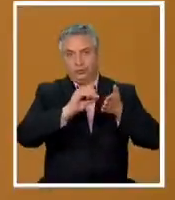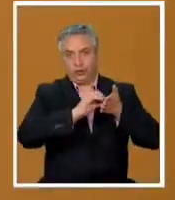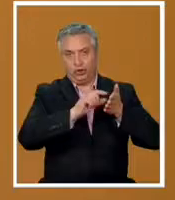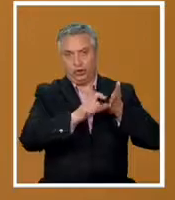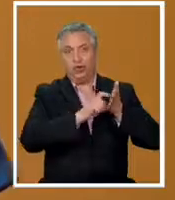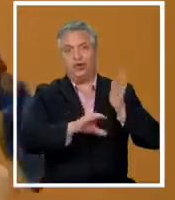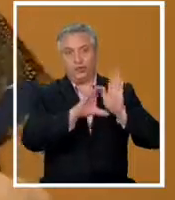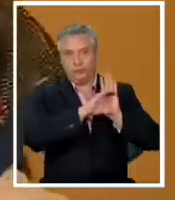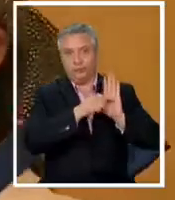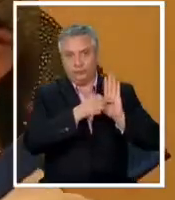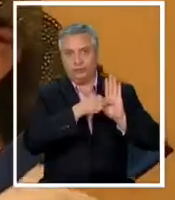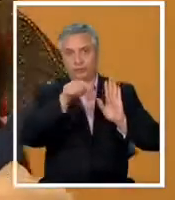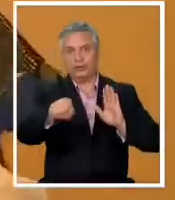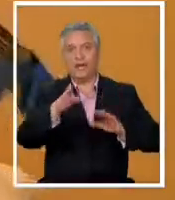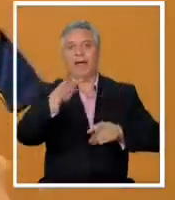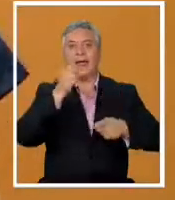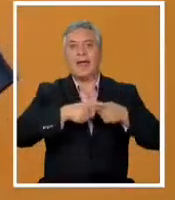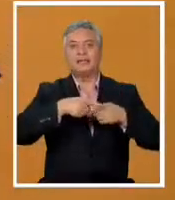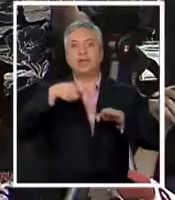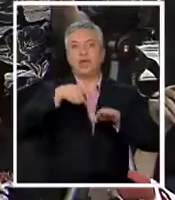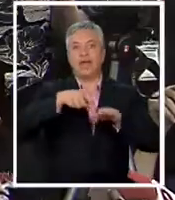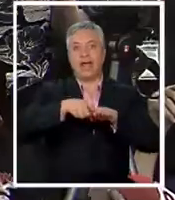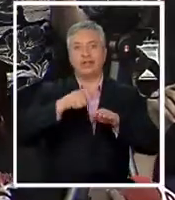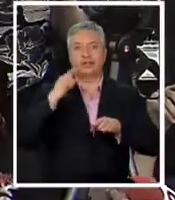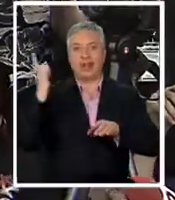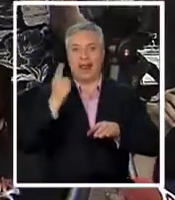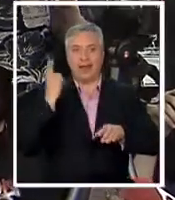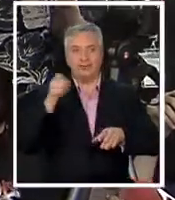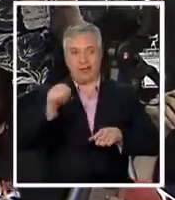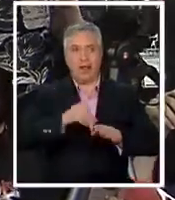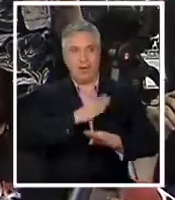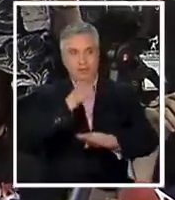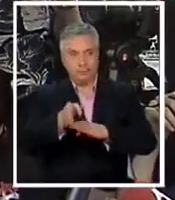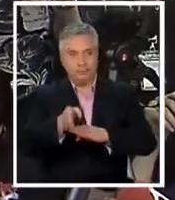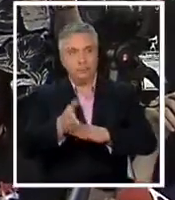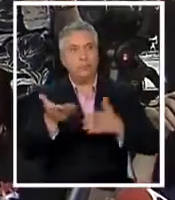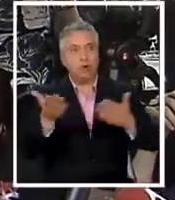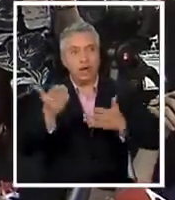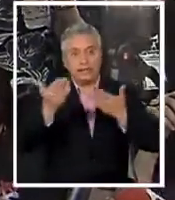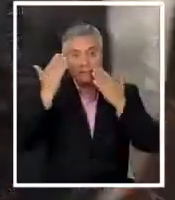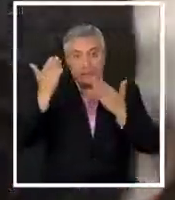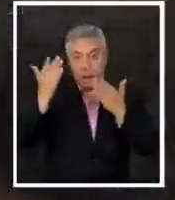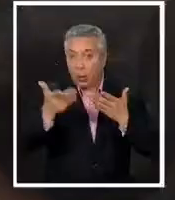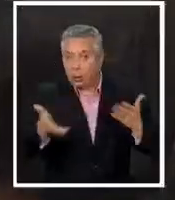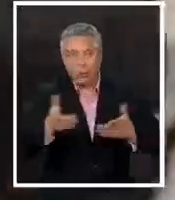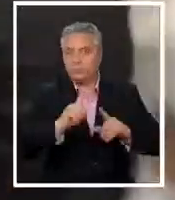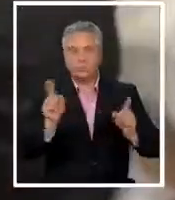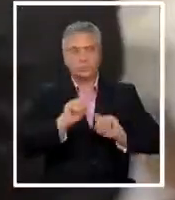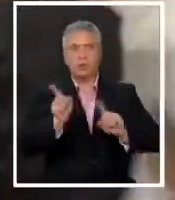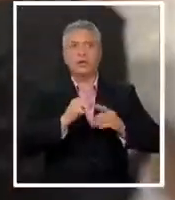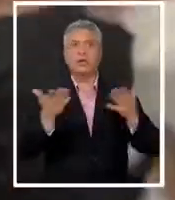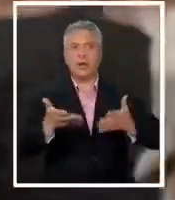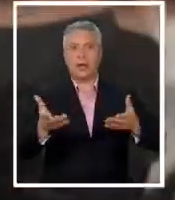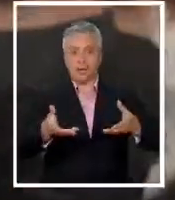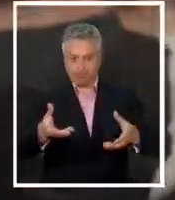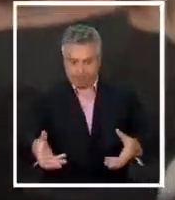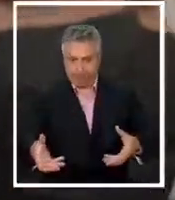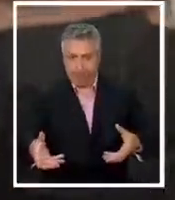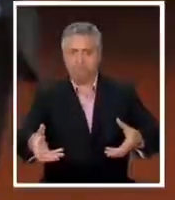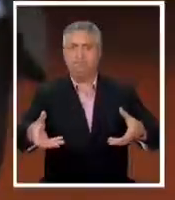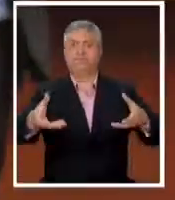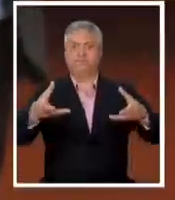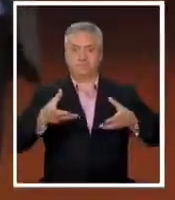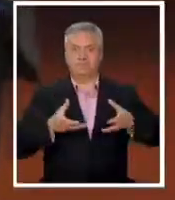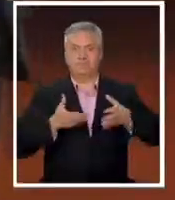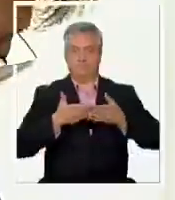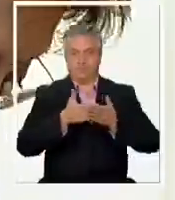el edificio del ex Congreso Nacional. No será esta vez por un saludo protocolar sino que para recibir el esperado texto